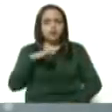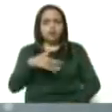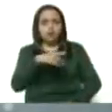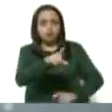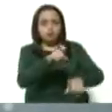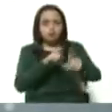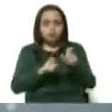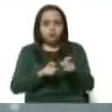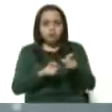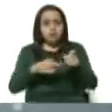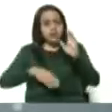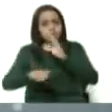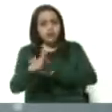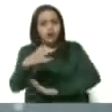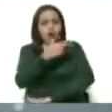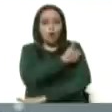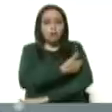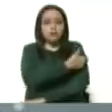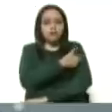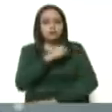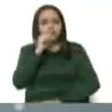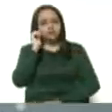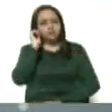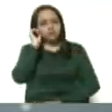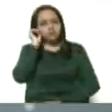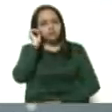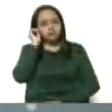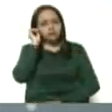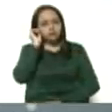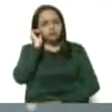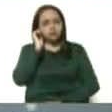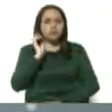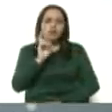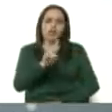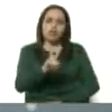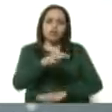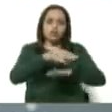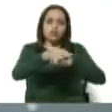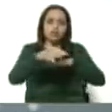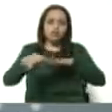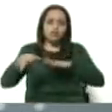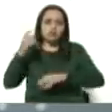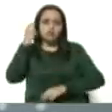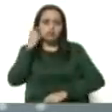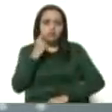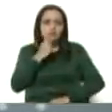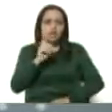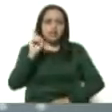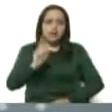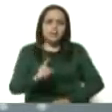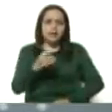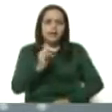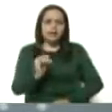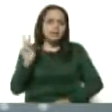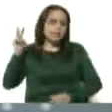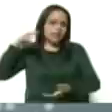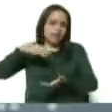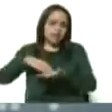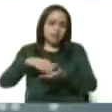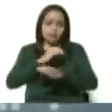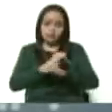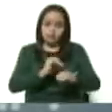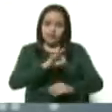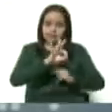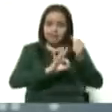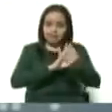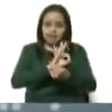consulta de un hospital sentinero. Estos son los dos casos del municipio Sucre. También tenemos en Miranda, para completar los tres